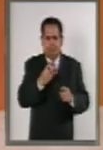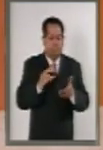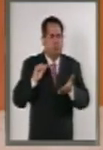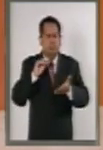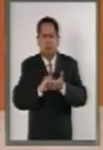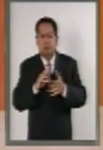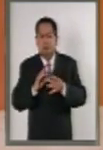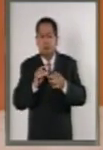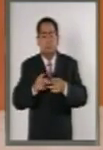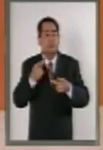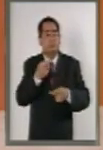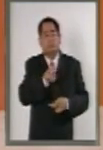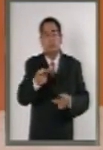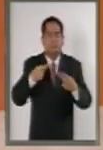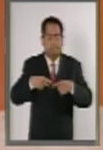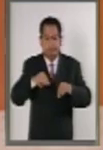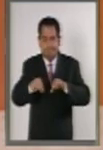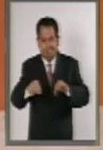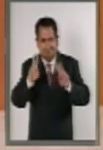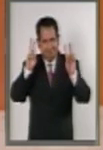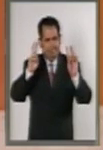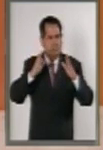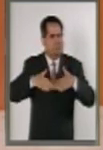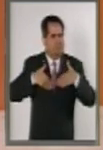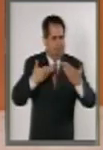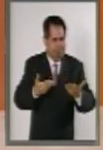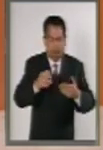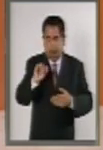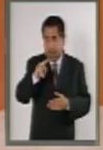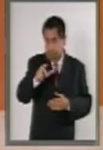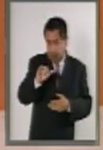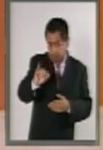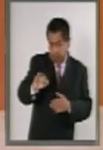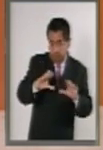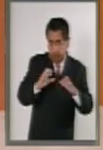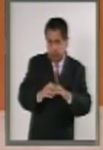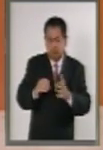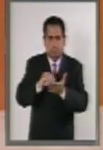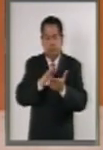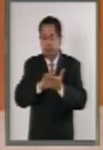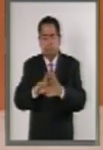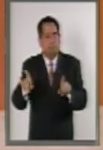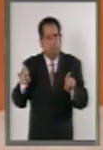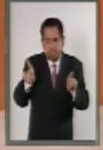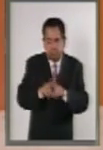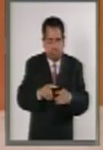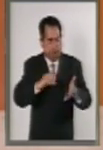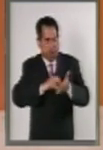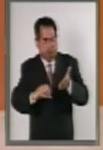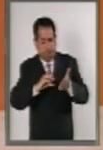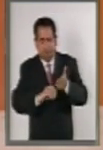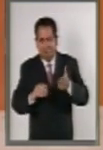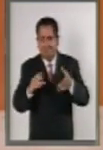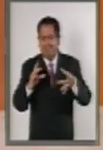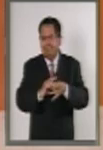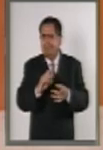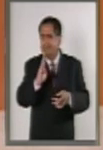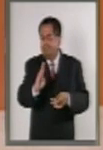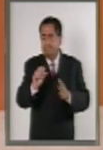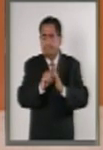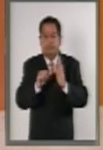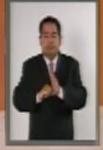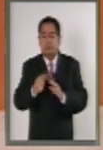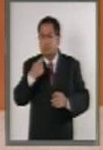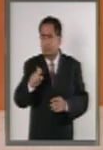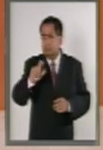establece que los trabajadores de confianza del INAI quedarán sujetos al régimen previsto en las fracciones del apartado B del artículo